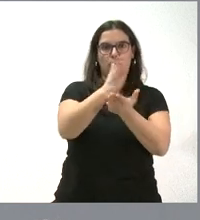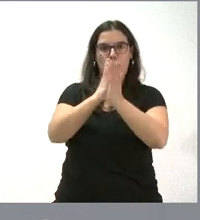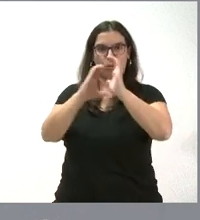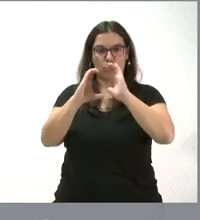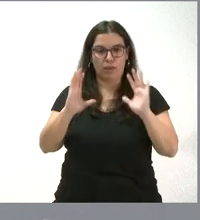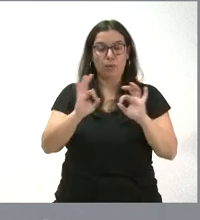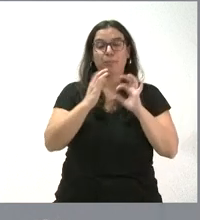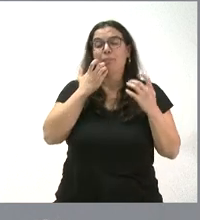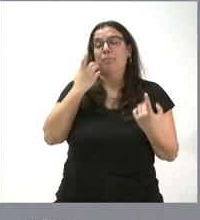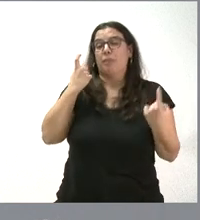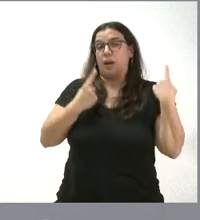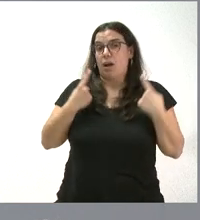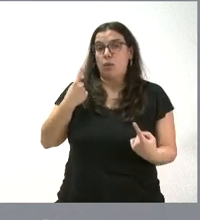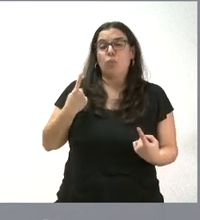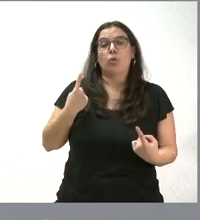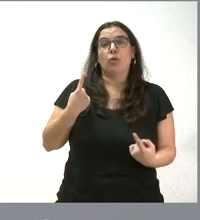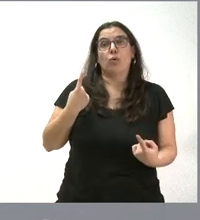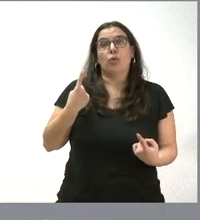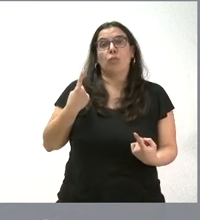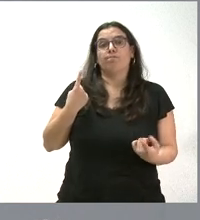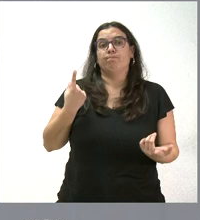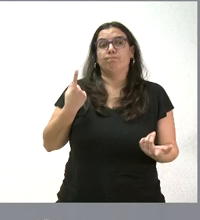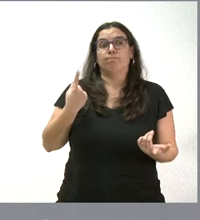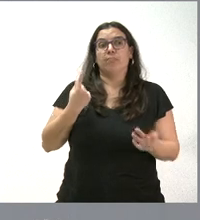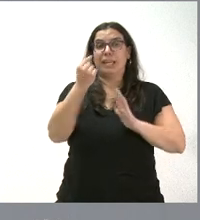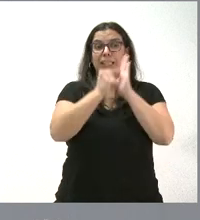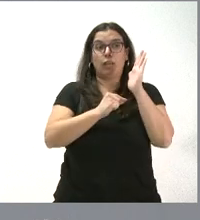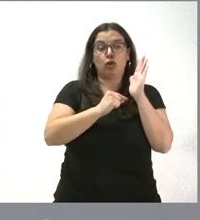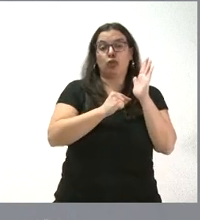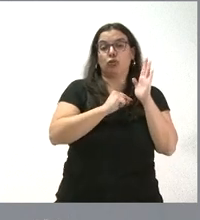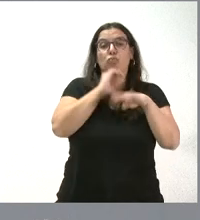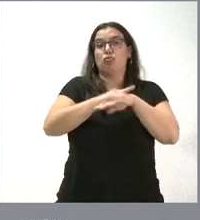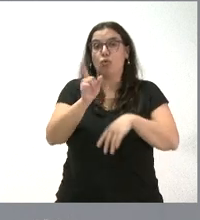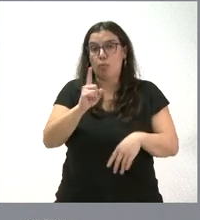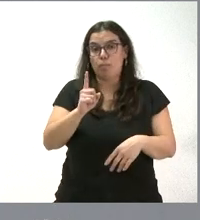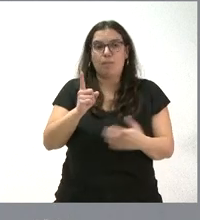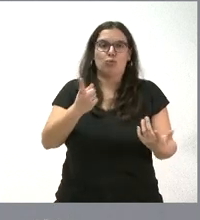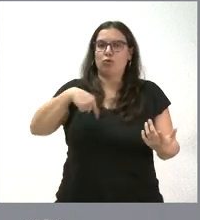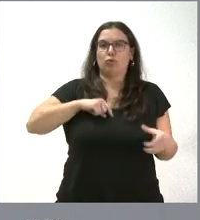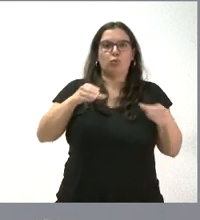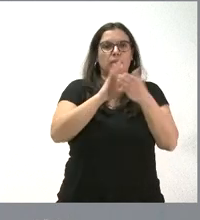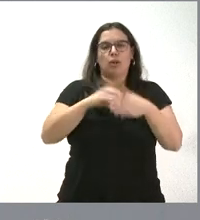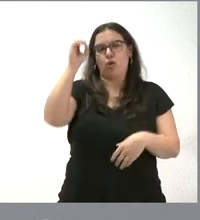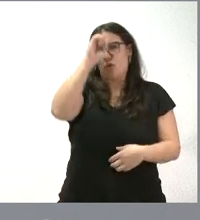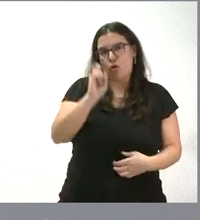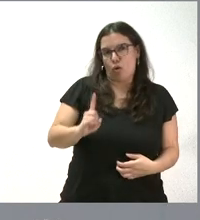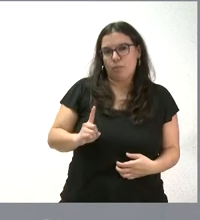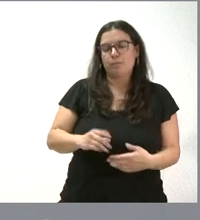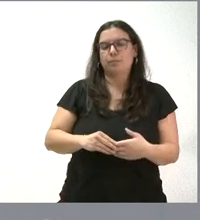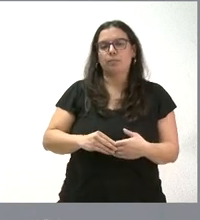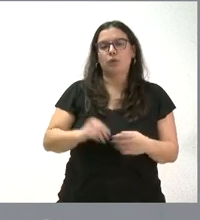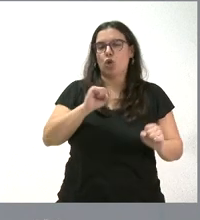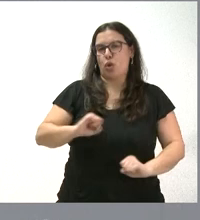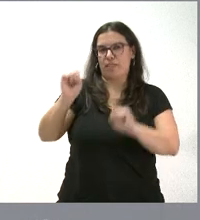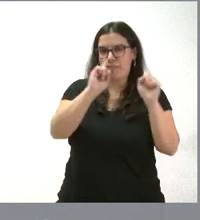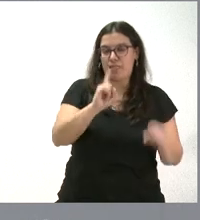Si alguien no actúa conforme a estos criterios, pues, lógicamente, no es la posición que defendemos de la Junta de Castilla y León. La segunda cuestión